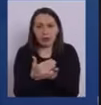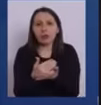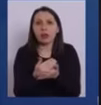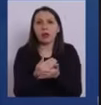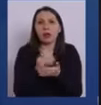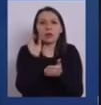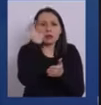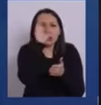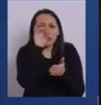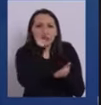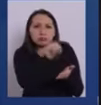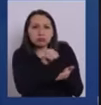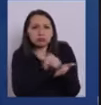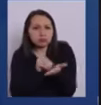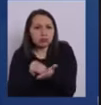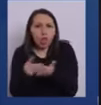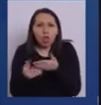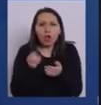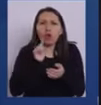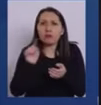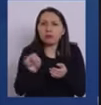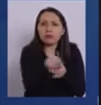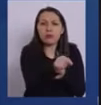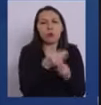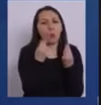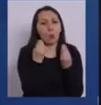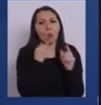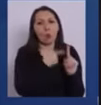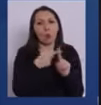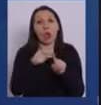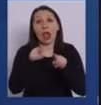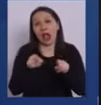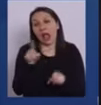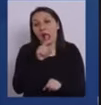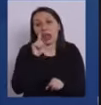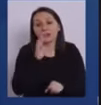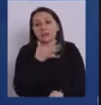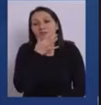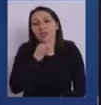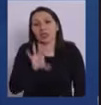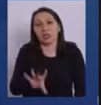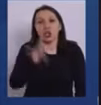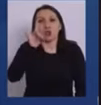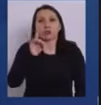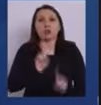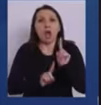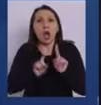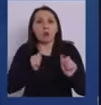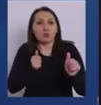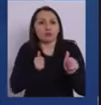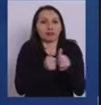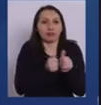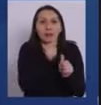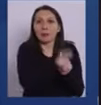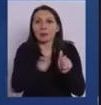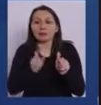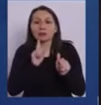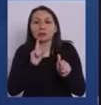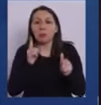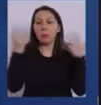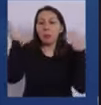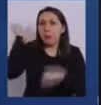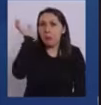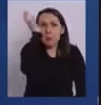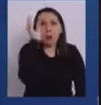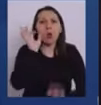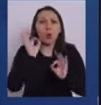trazabilidad nos parece tremendamente positivo porque sabemos que es la forma de encontrar oportunamente aquellos contactos estrechos que no lo